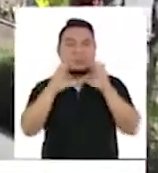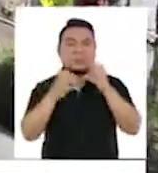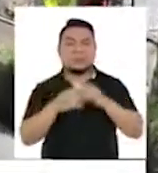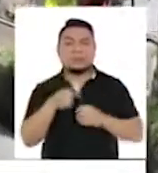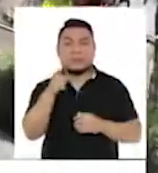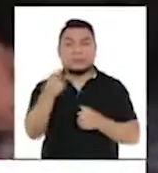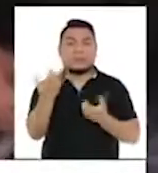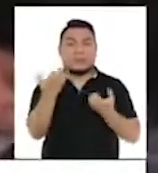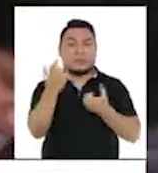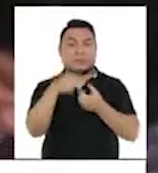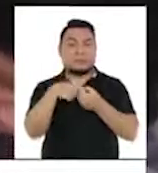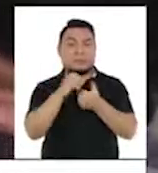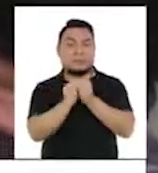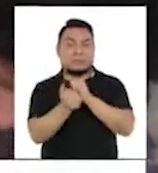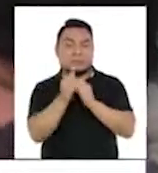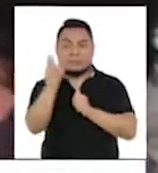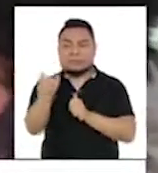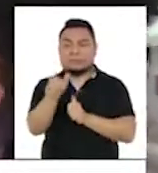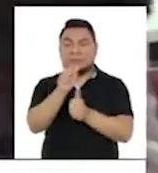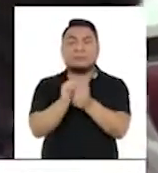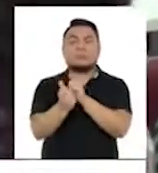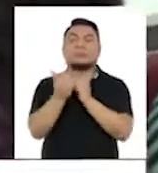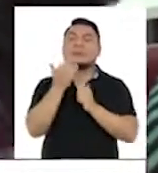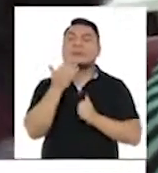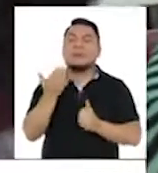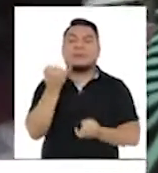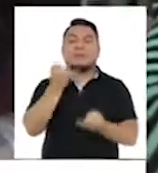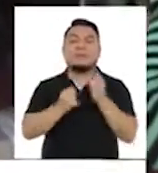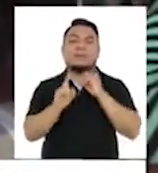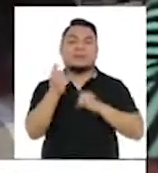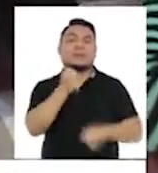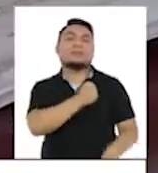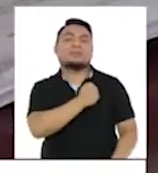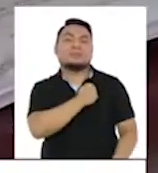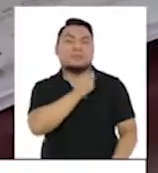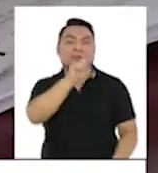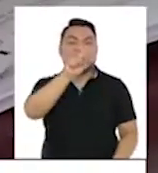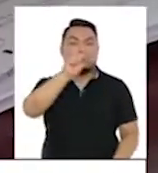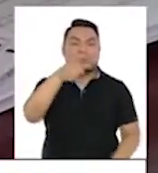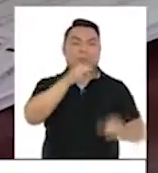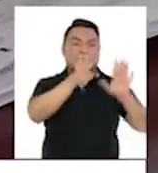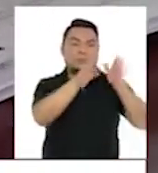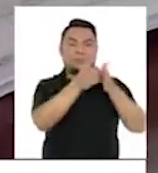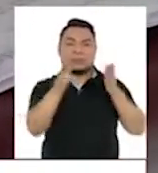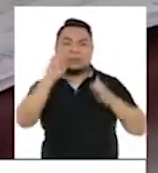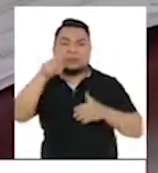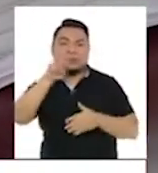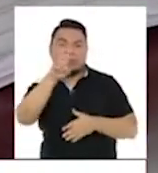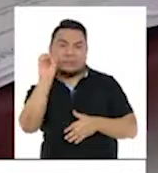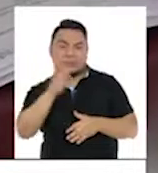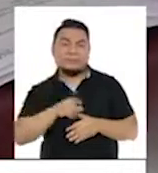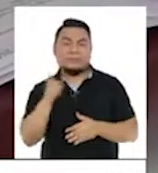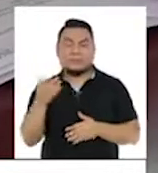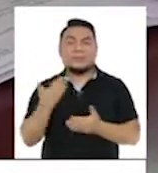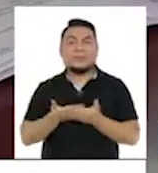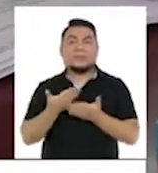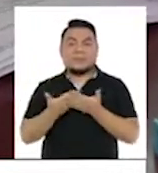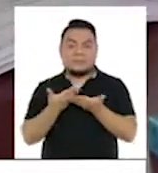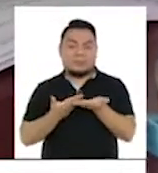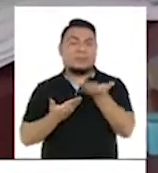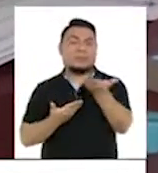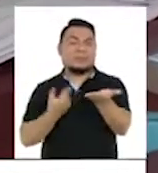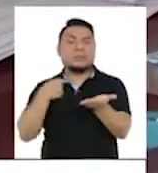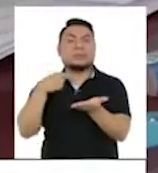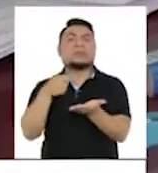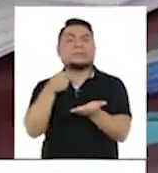participar del proceso, los postulantes deben haber culminado la secundaria en los años 2019 y 2020, presentar la constancia de